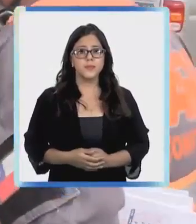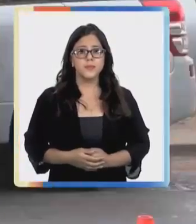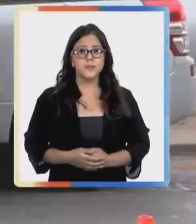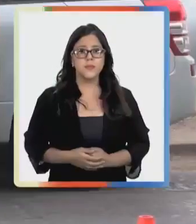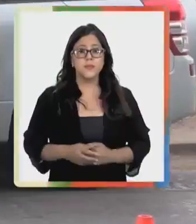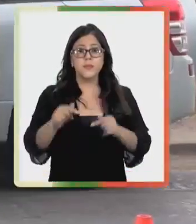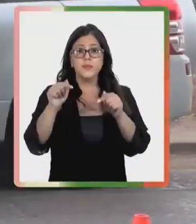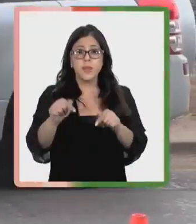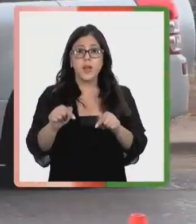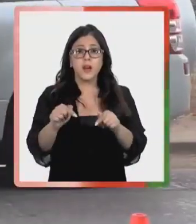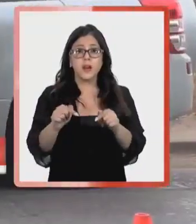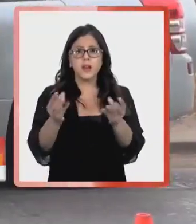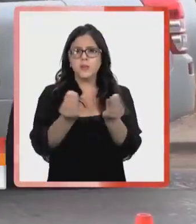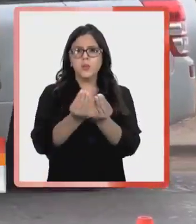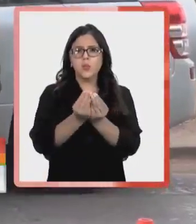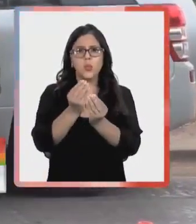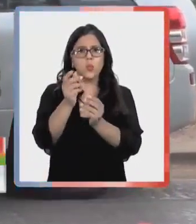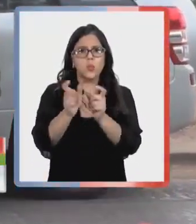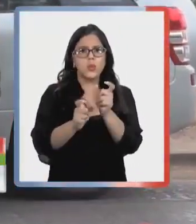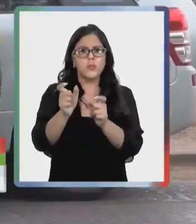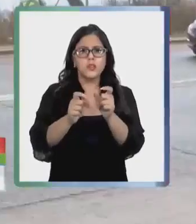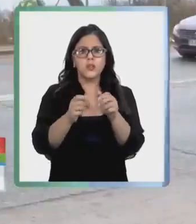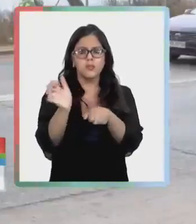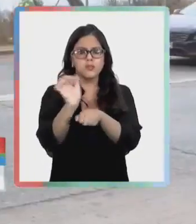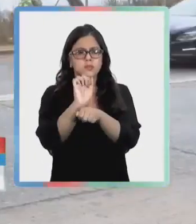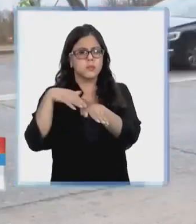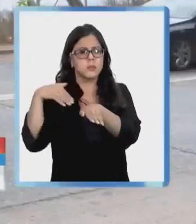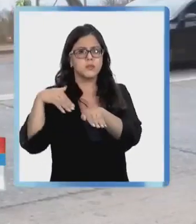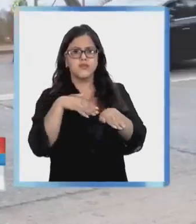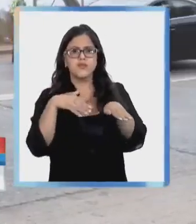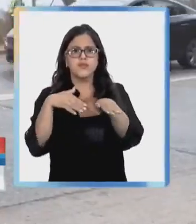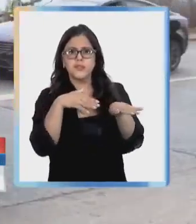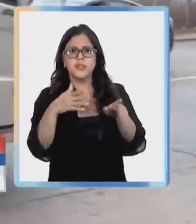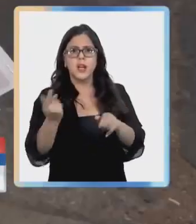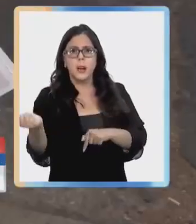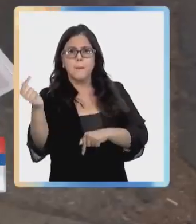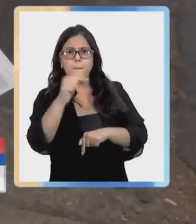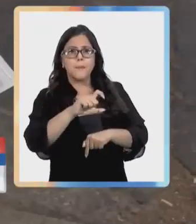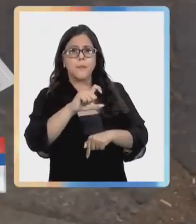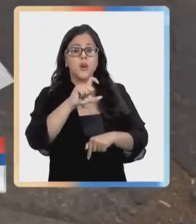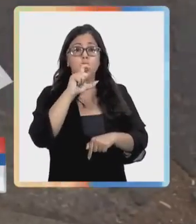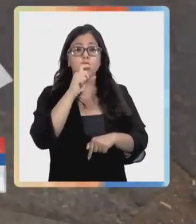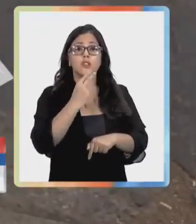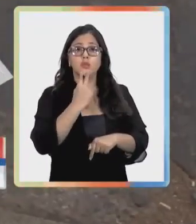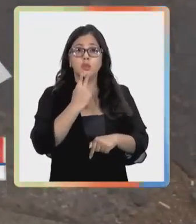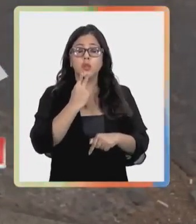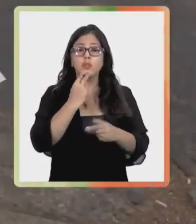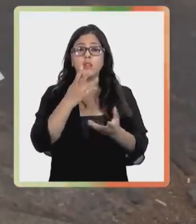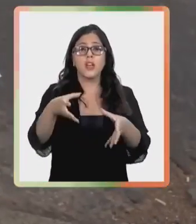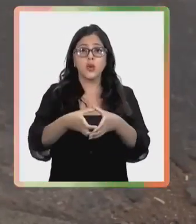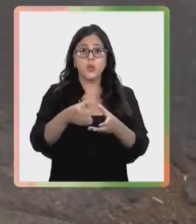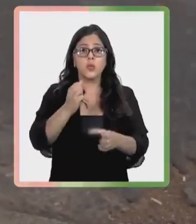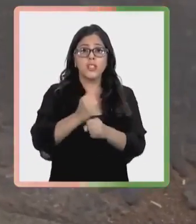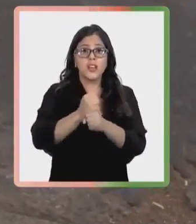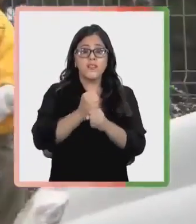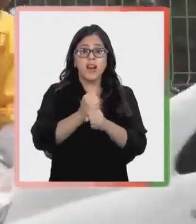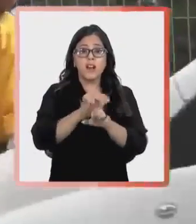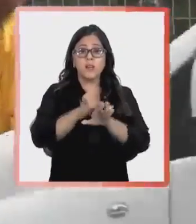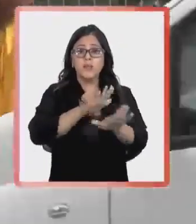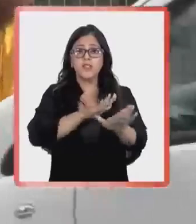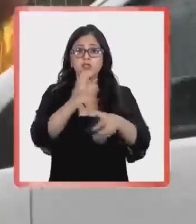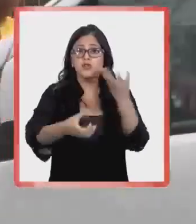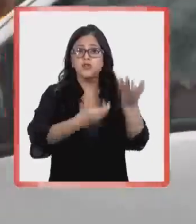Se registró un notorio aumento en los desplazamientos vehiculares con destino a Constitución. La Mesa de Prevención de Incendios